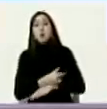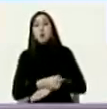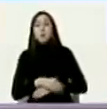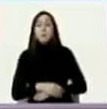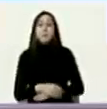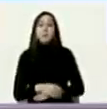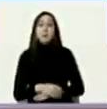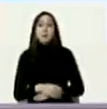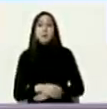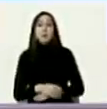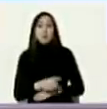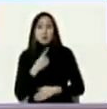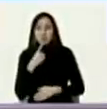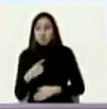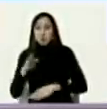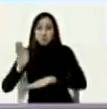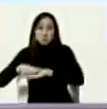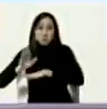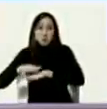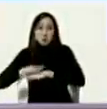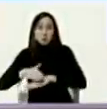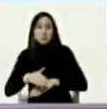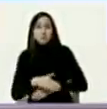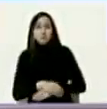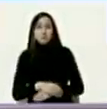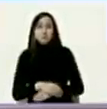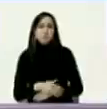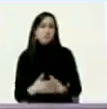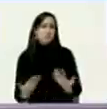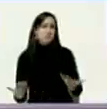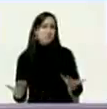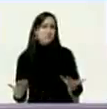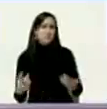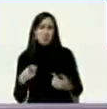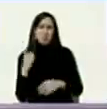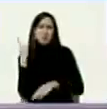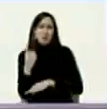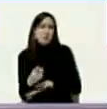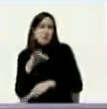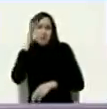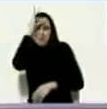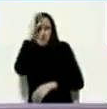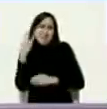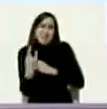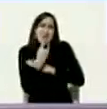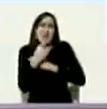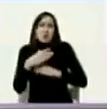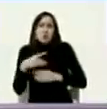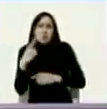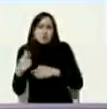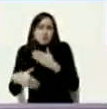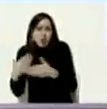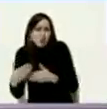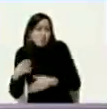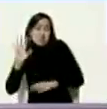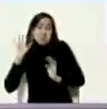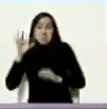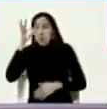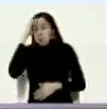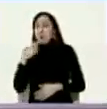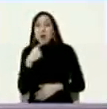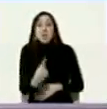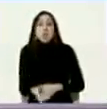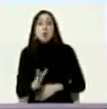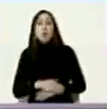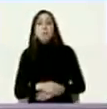lo mandó a ofrecer yo no sé si iba a cumplir después pero lo dijo y de las dos